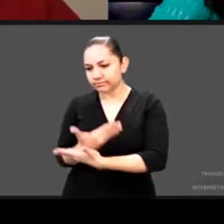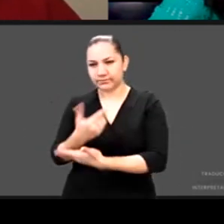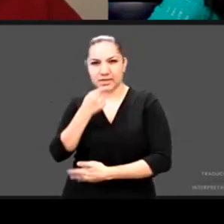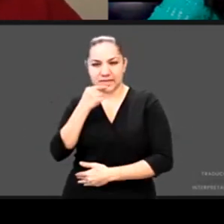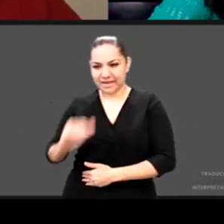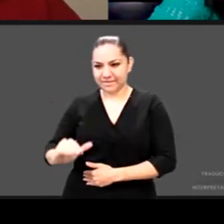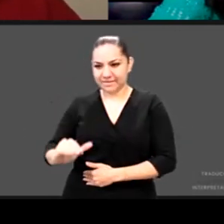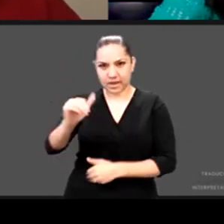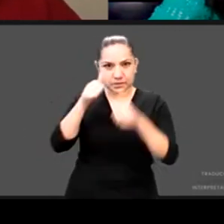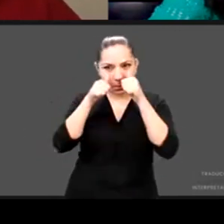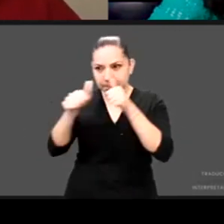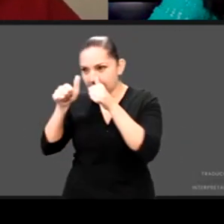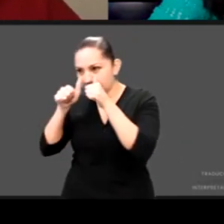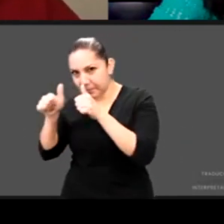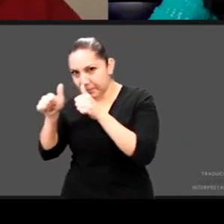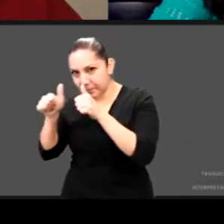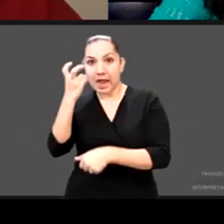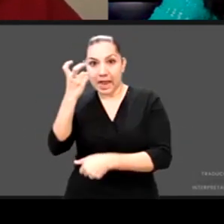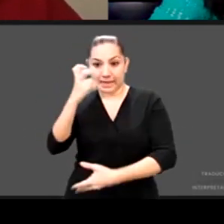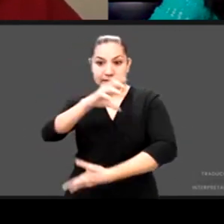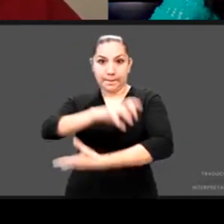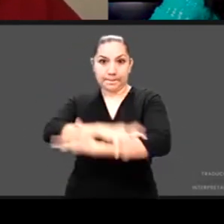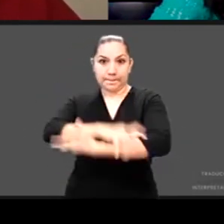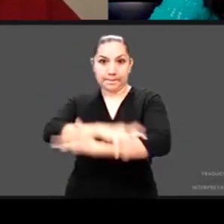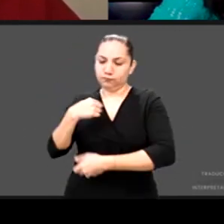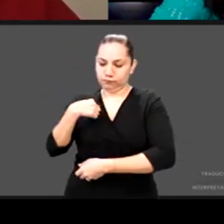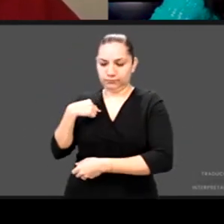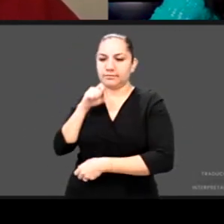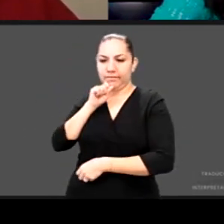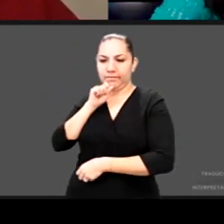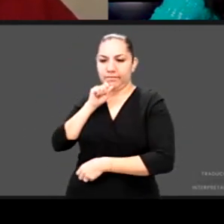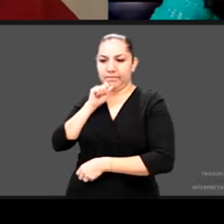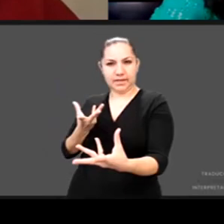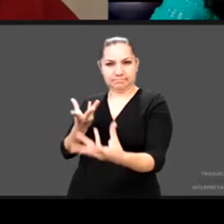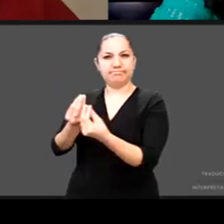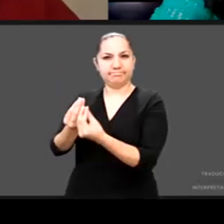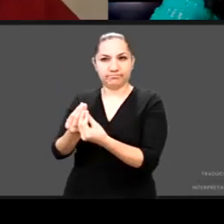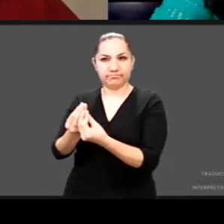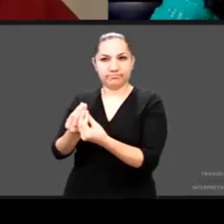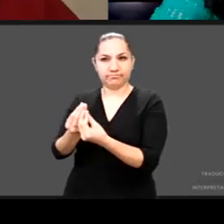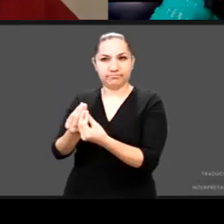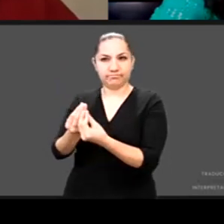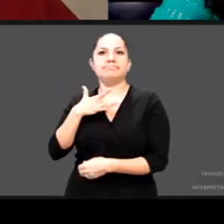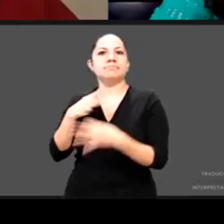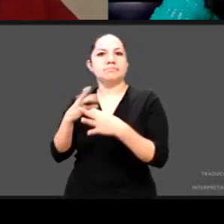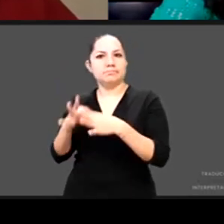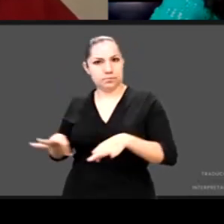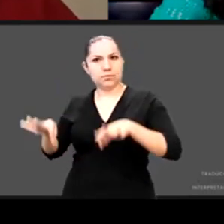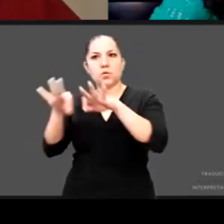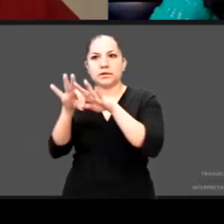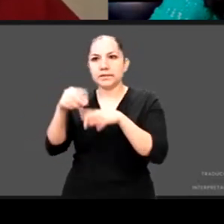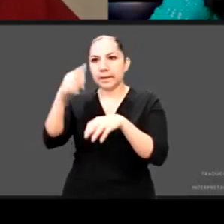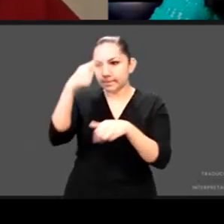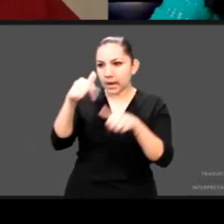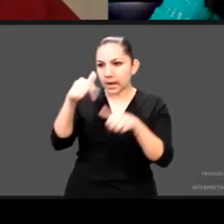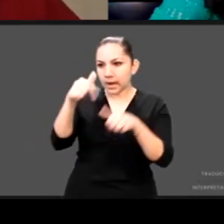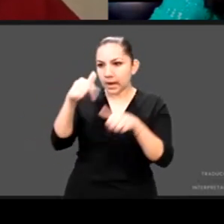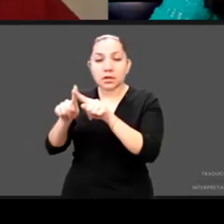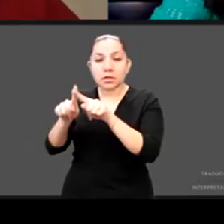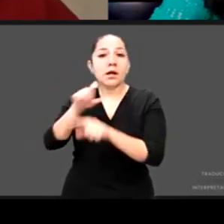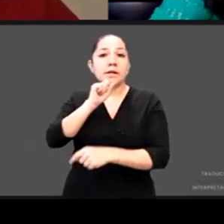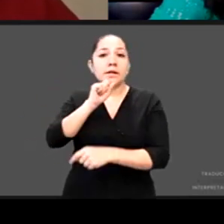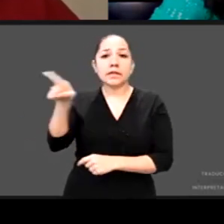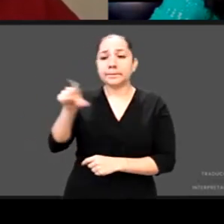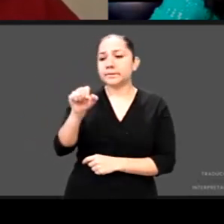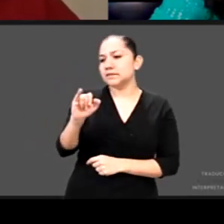honro también en participar y sin duda también la importante labor que ha tenido el CIPINA para articular